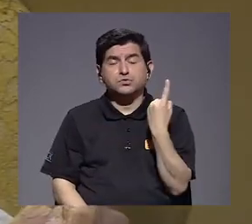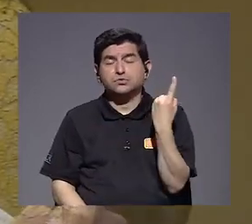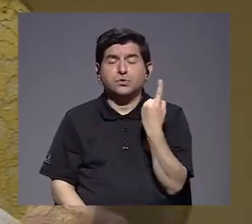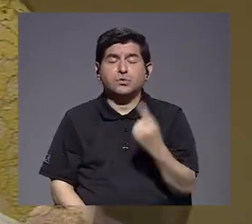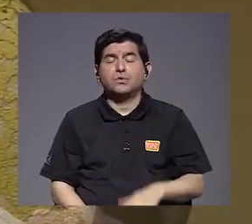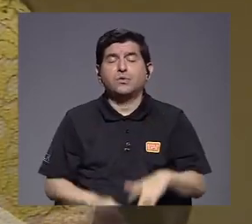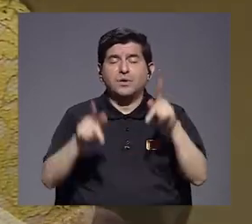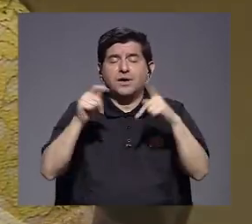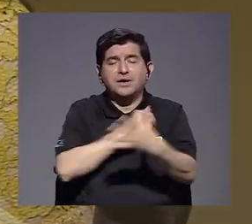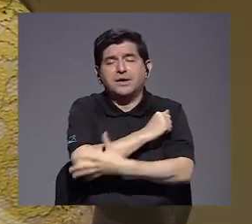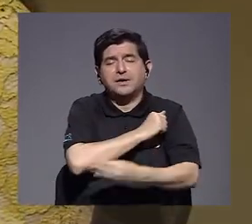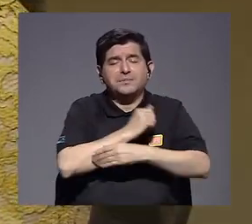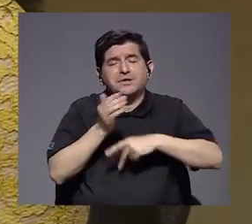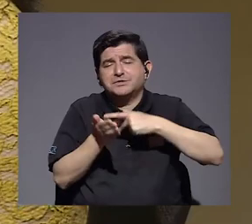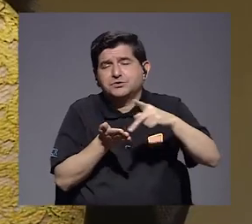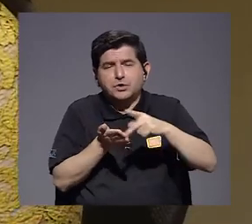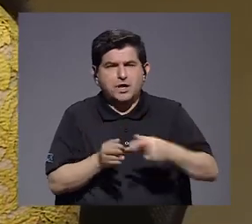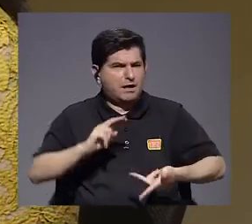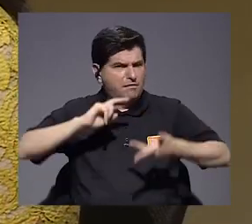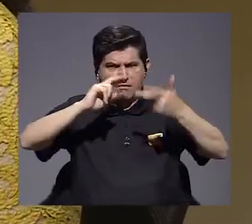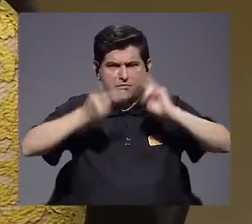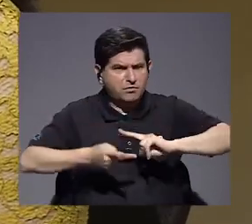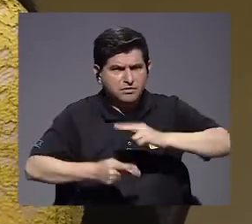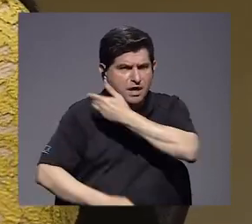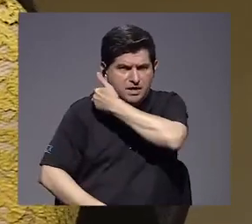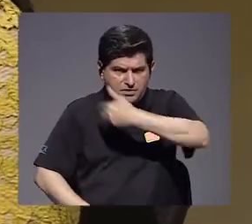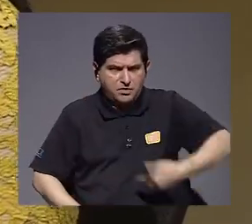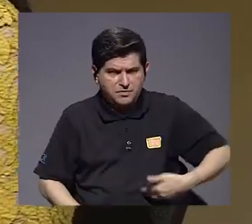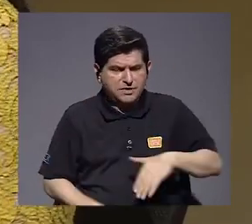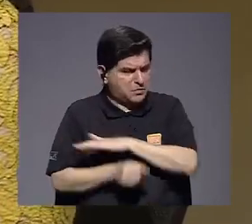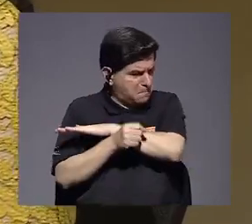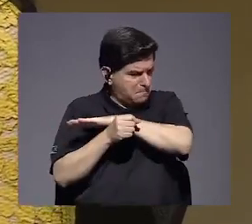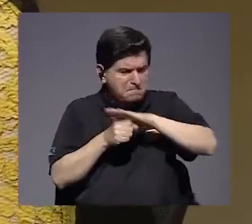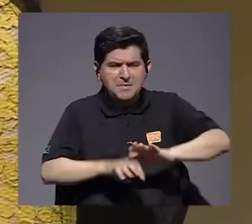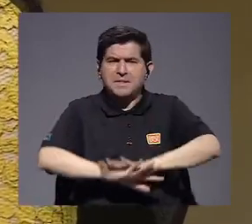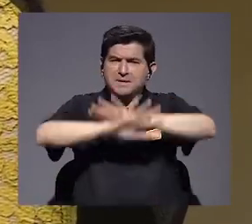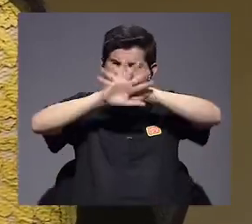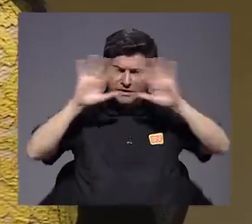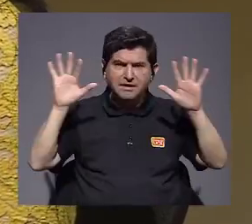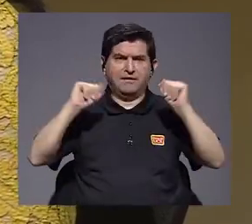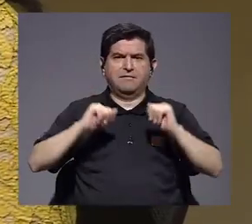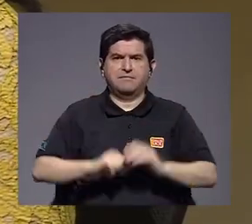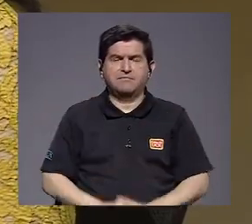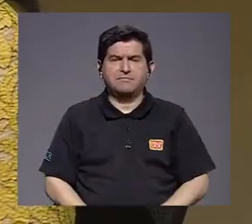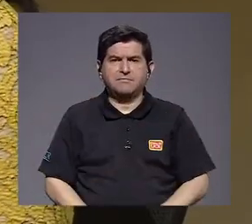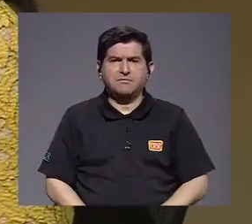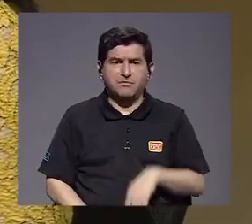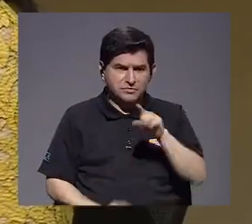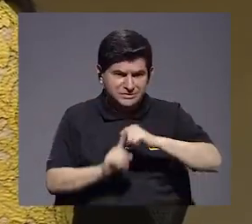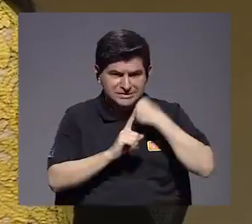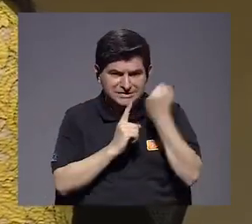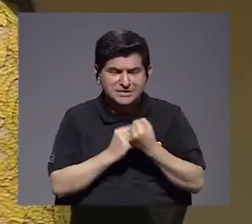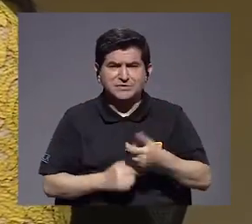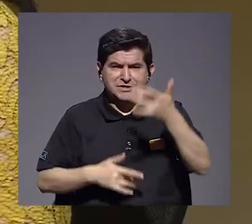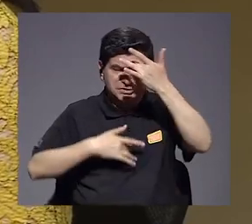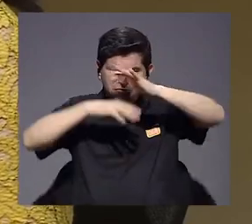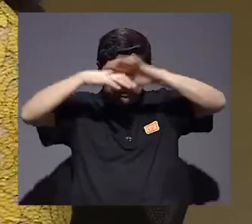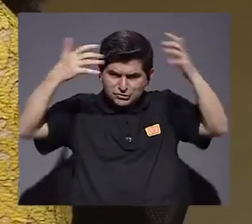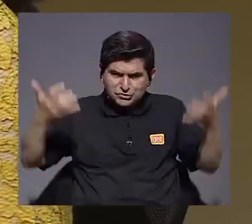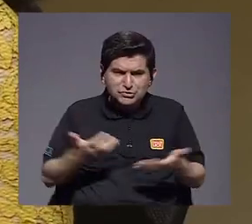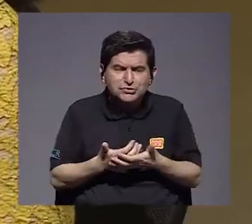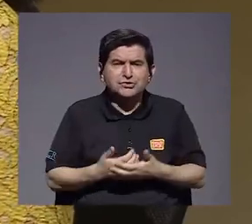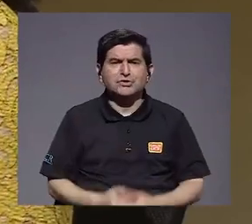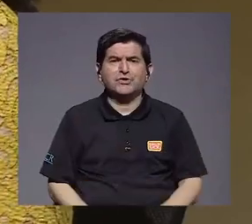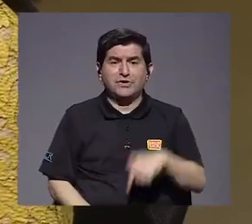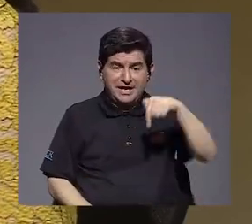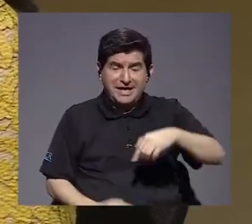siempre, a los más pobres, a los ciudadanos? No, al contrario. Y el presidente en eso ha sido absolutamente claro, de que la factura en una pandemia no se